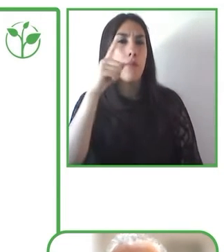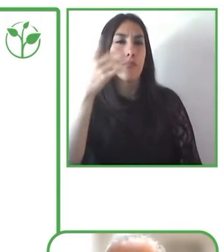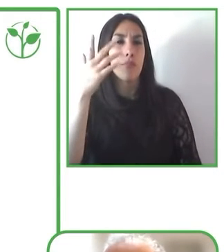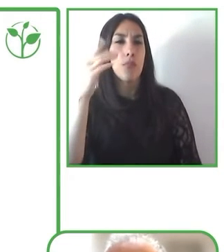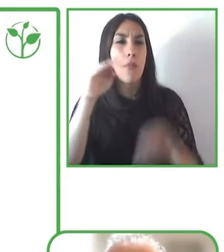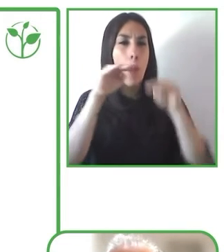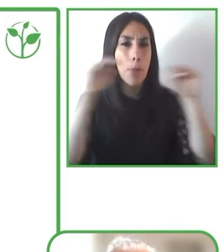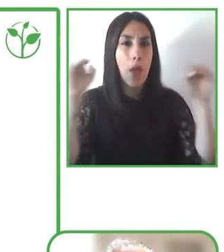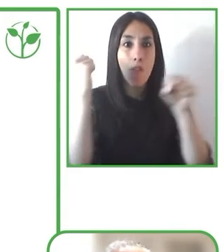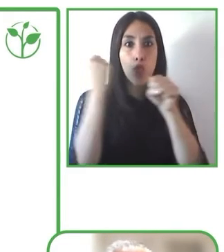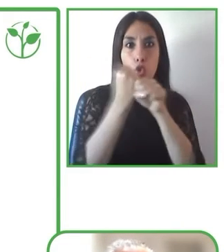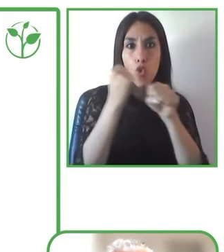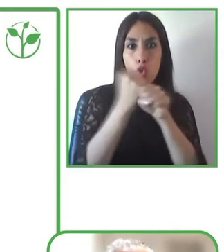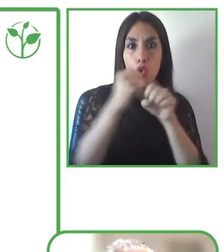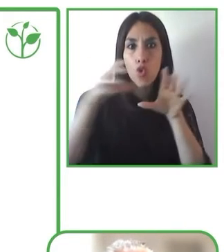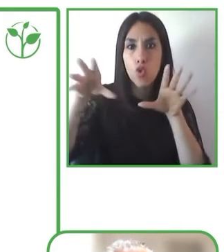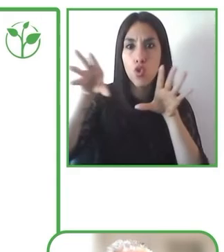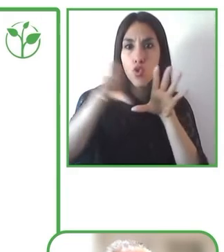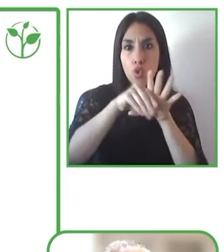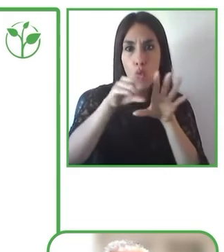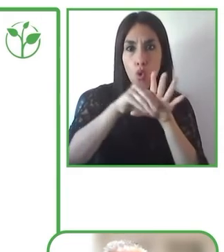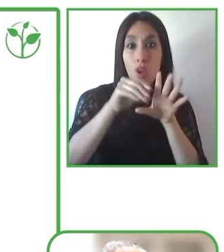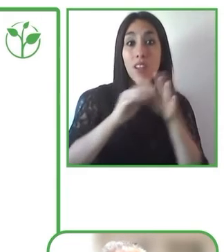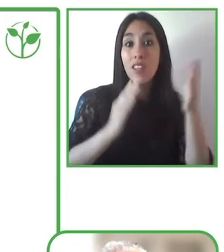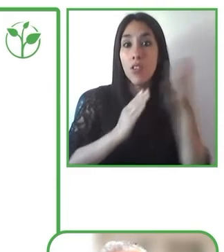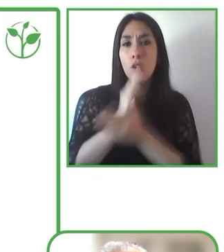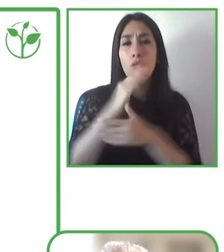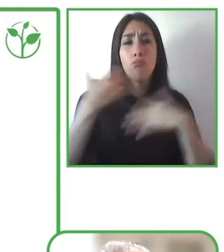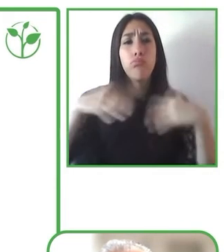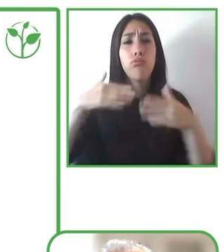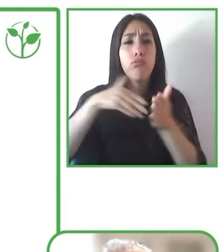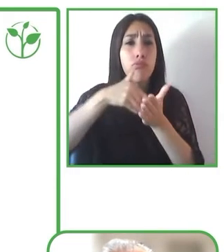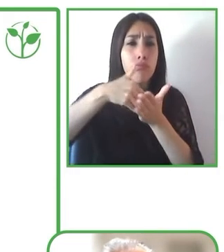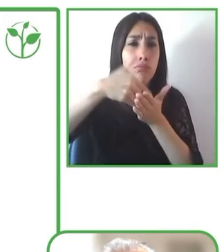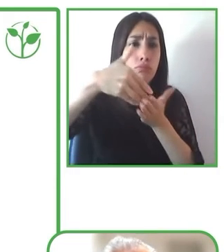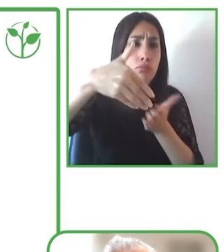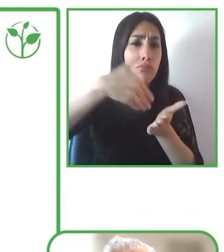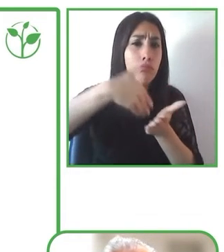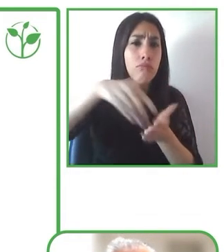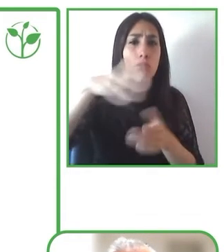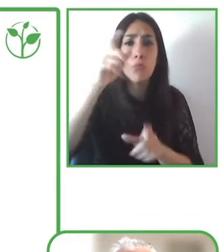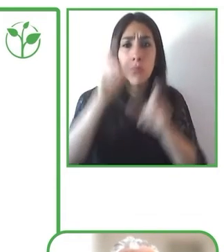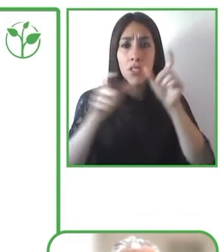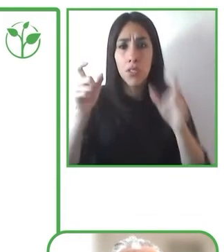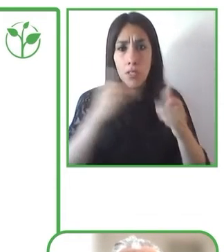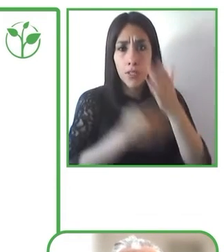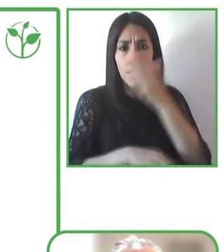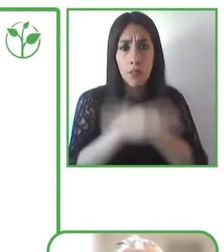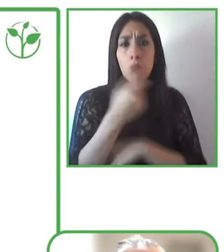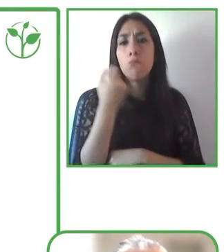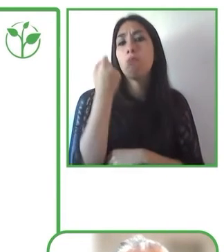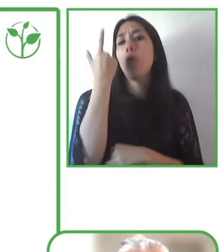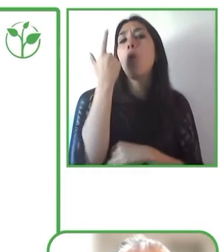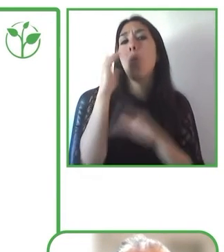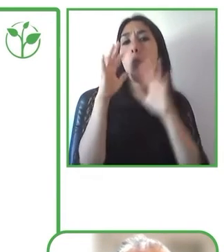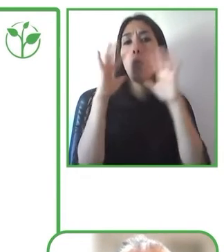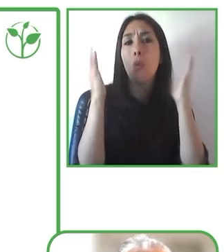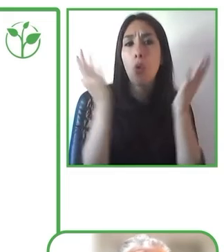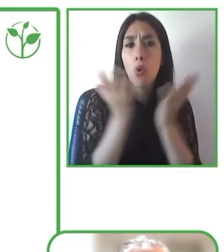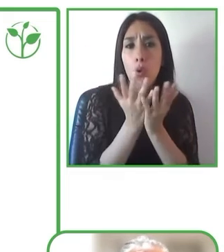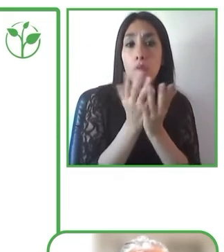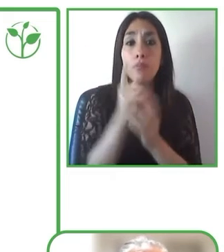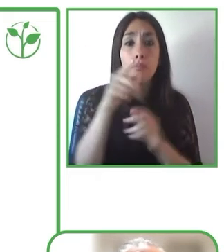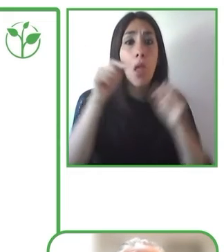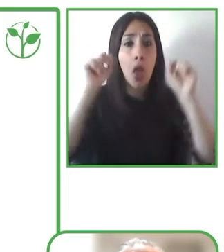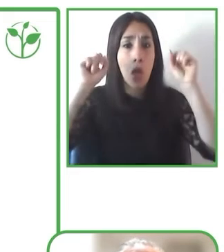no tienen acceso a esas medidas de accesibilidad. En España es un derecho fundamental, ya reconocido por el Parlamento Español